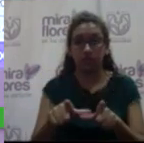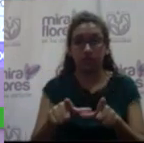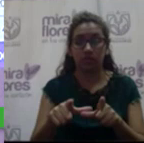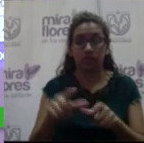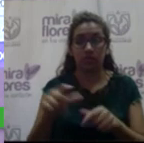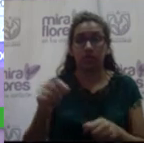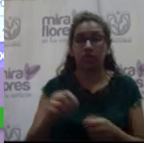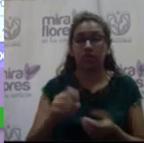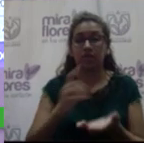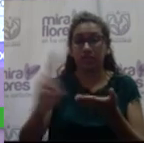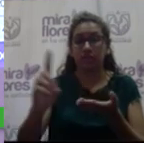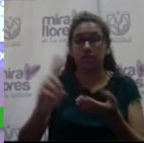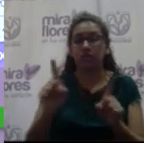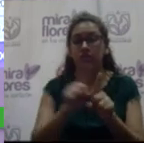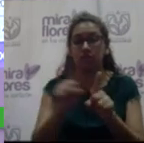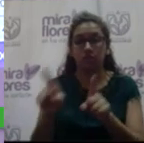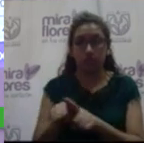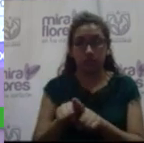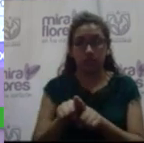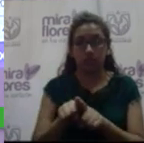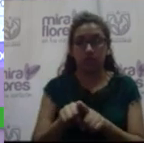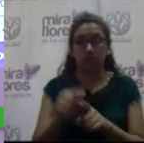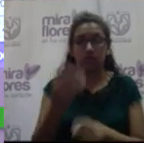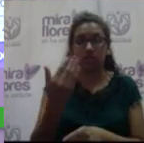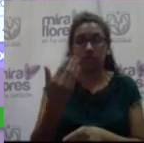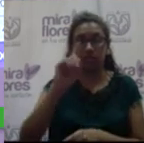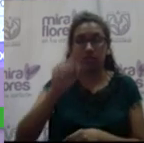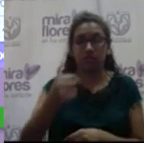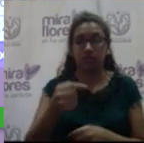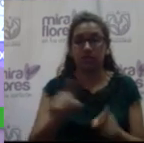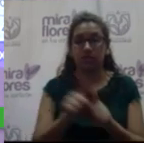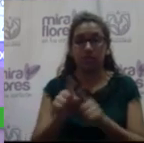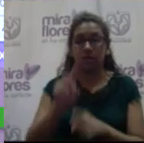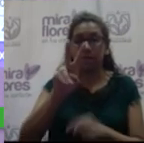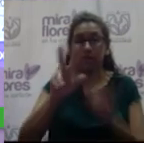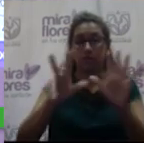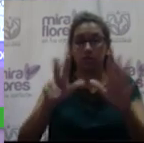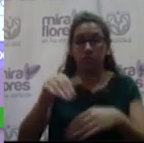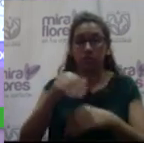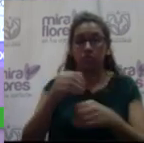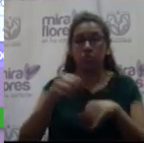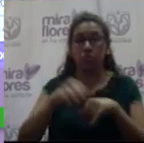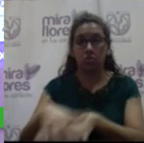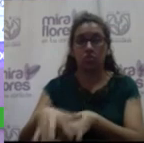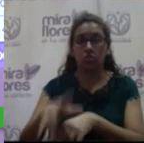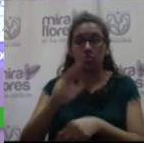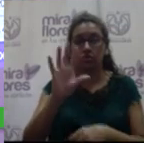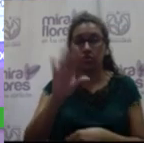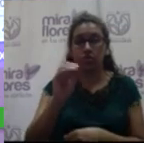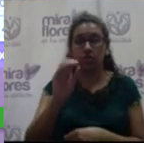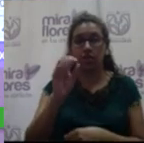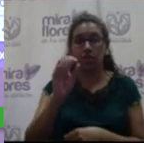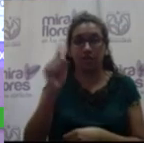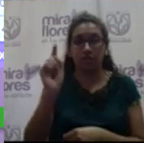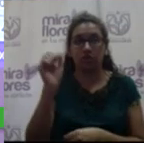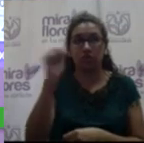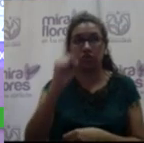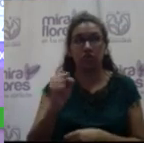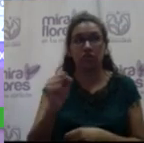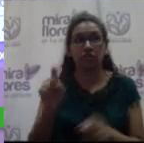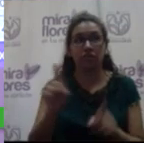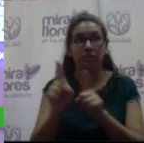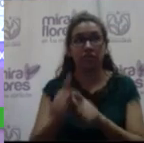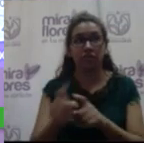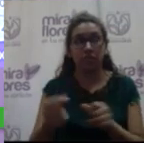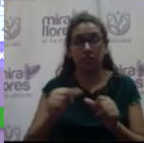millón 500 mil soles. Recuperación de espacios peatonales en avenida 28 de julio por 250 mil soles. Recuperación de